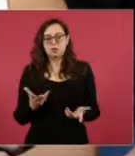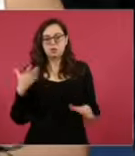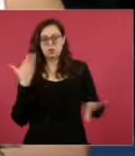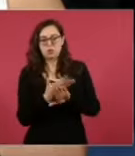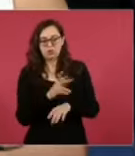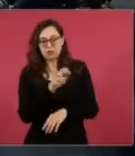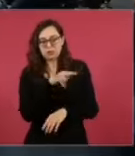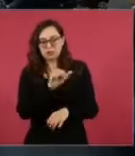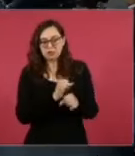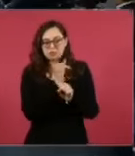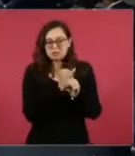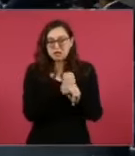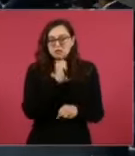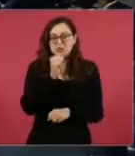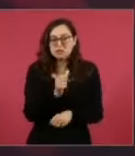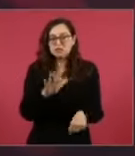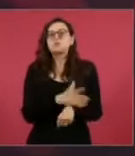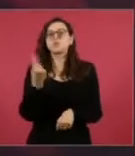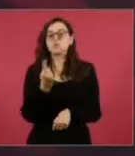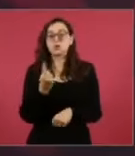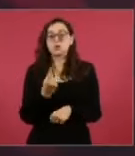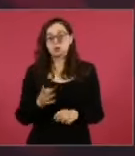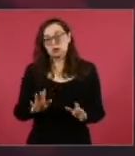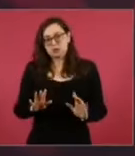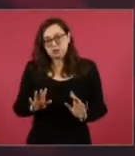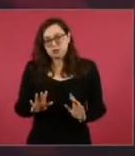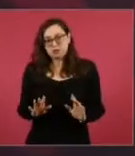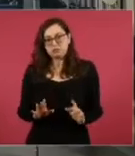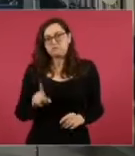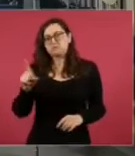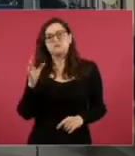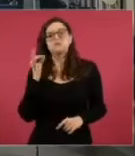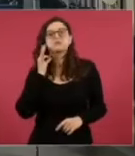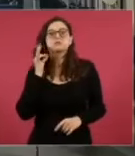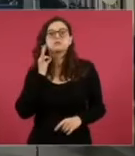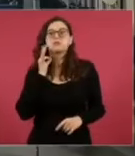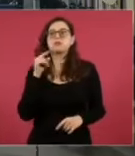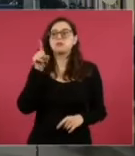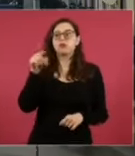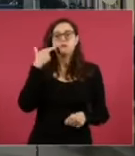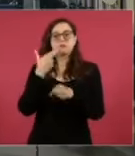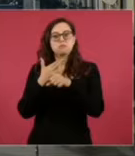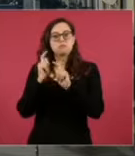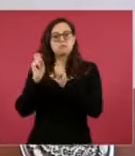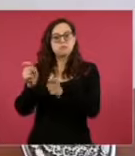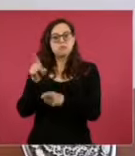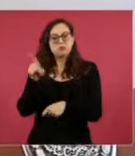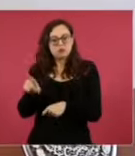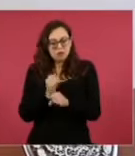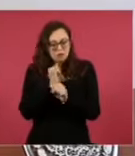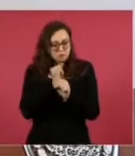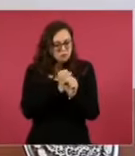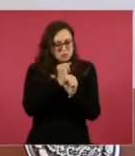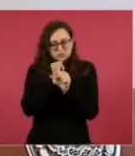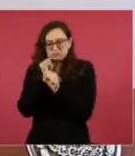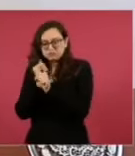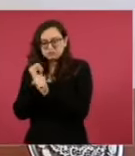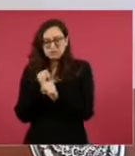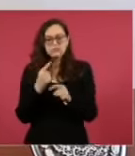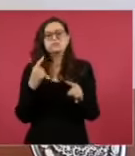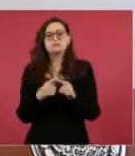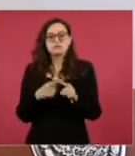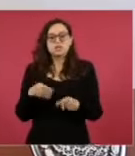parte legal con eso? Porque la Fiscalía tomó la decisión, decidió que el fiscal